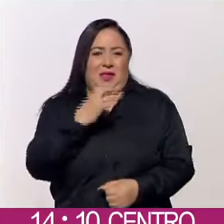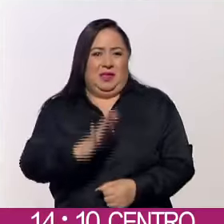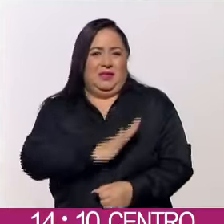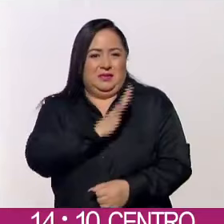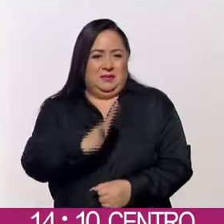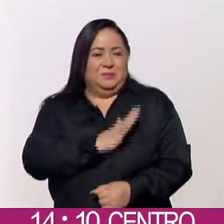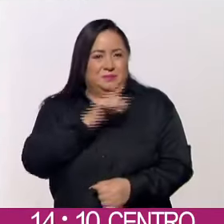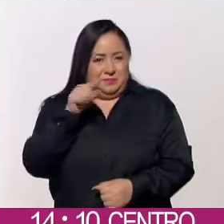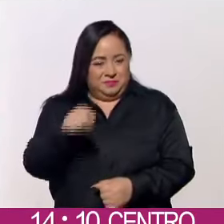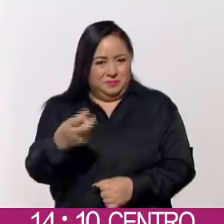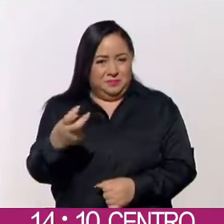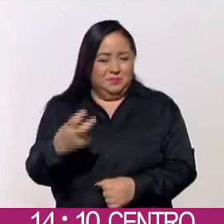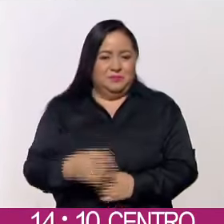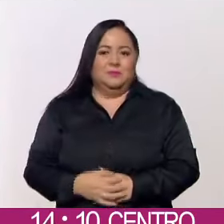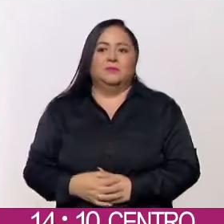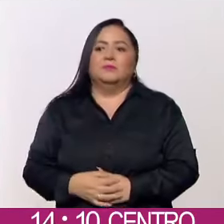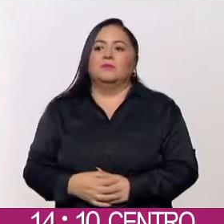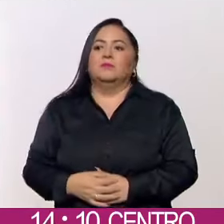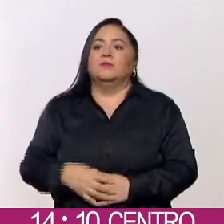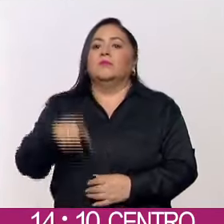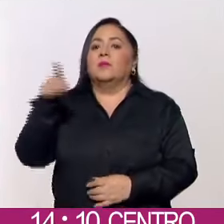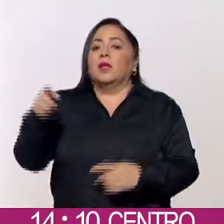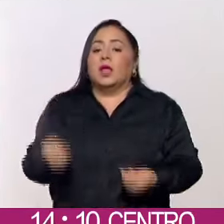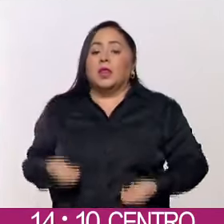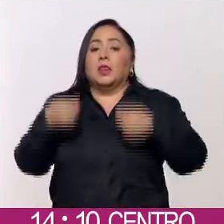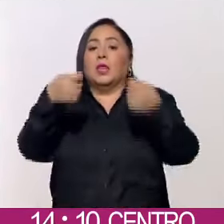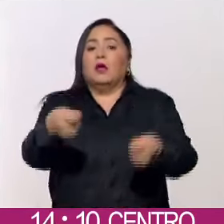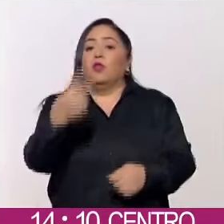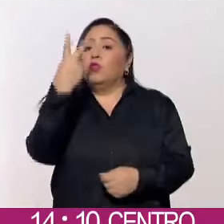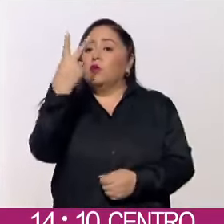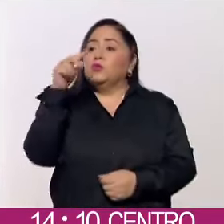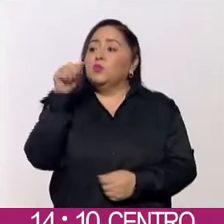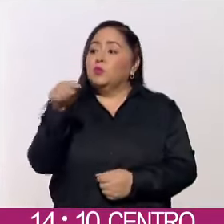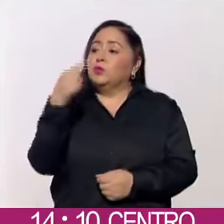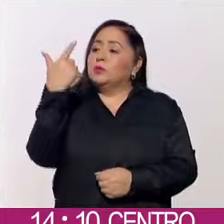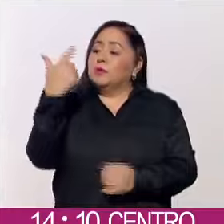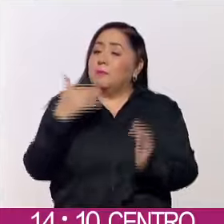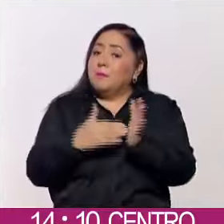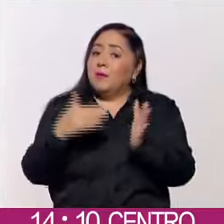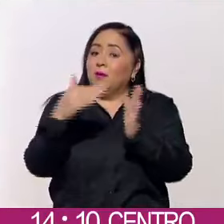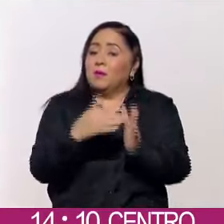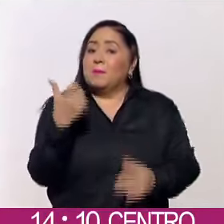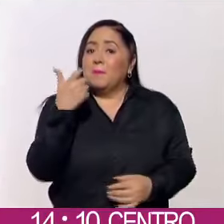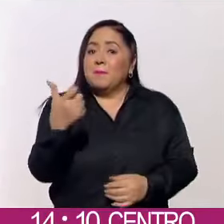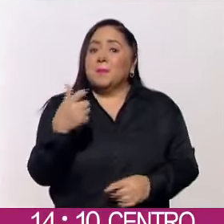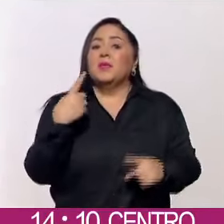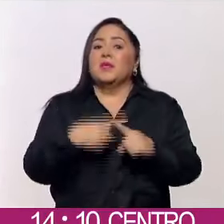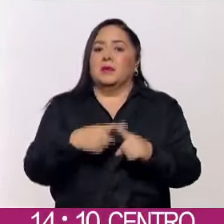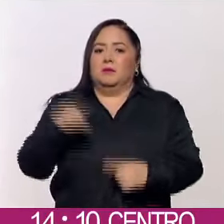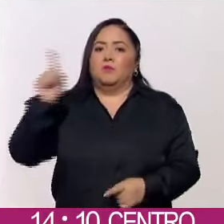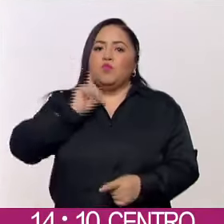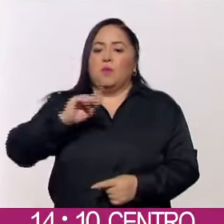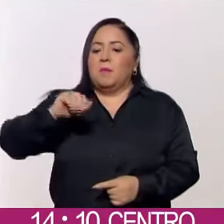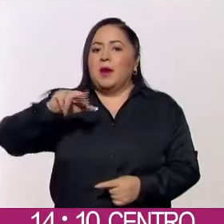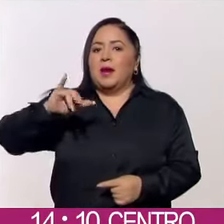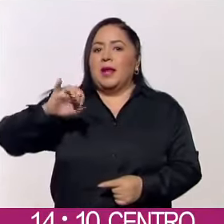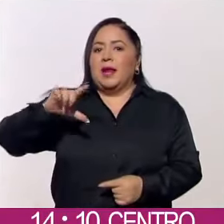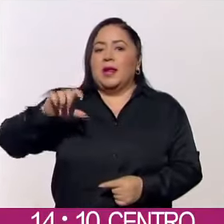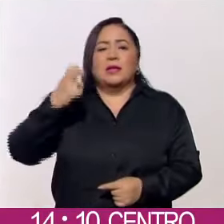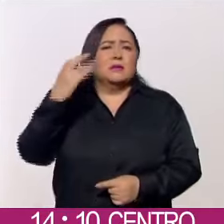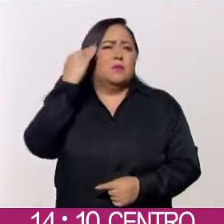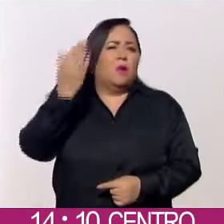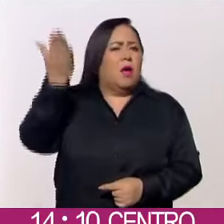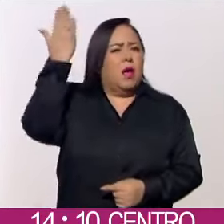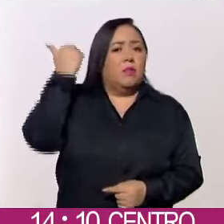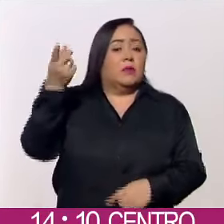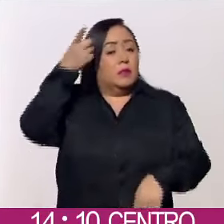Pública, Genaro García Luna, entregó 2.7 millones de pesos a María Elena Morera, en ese